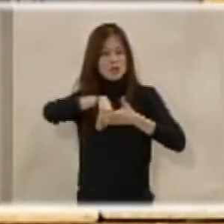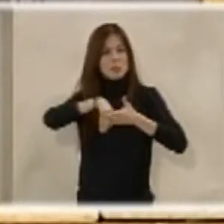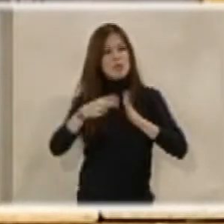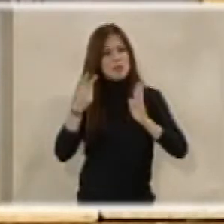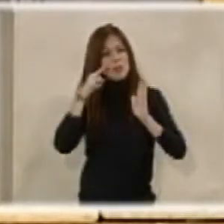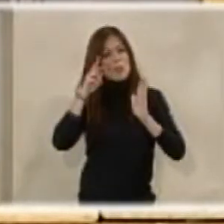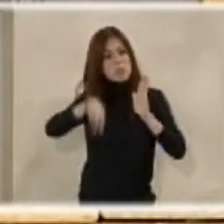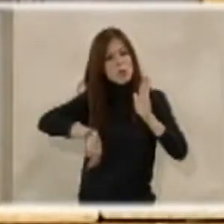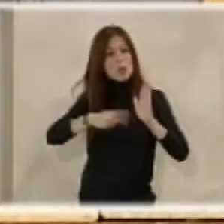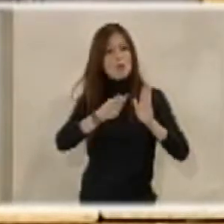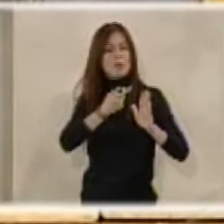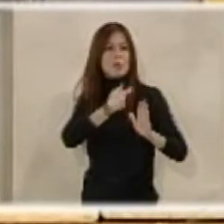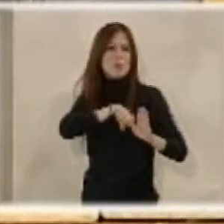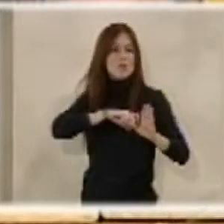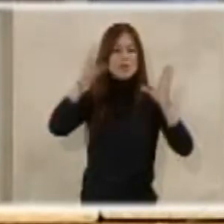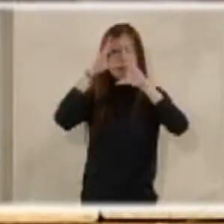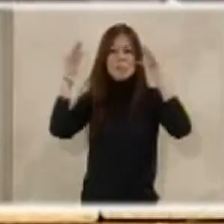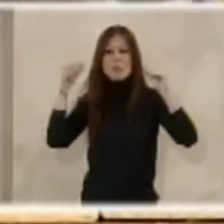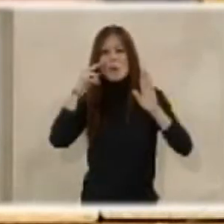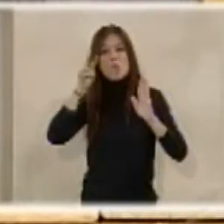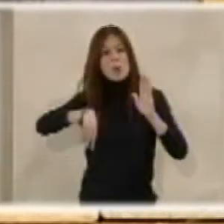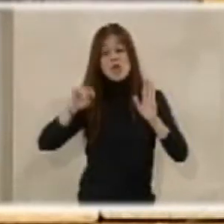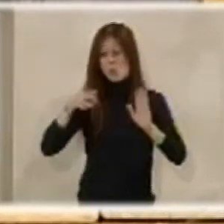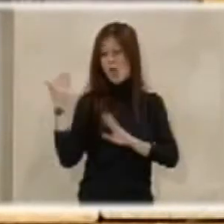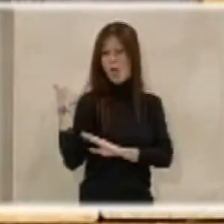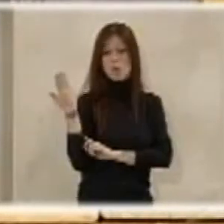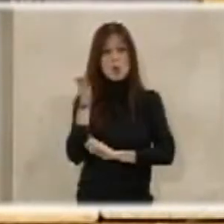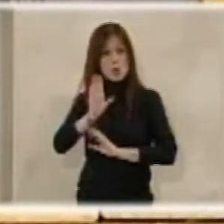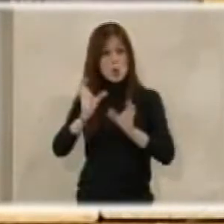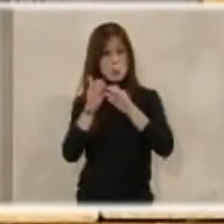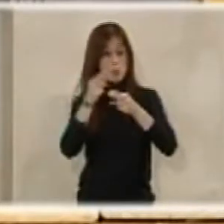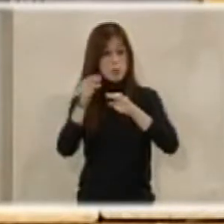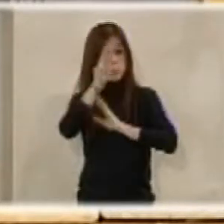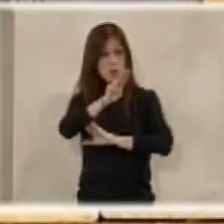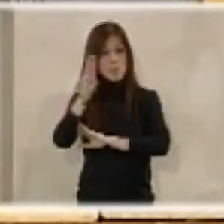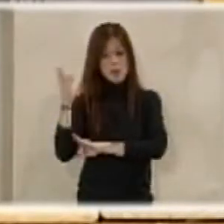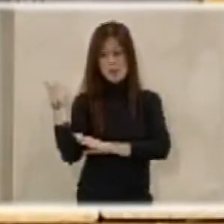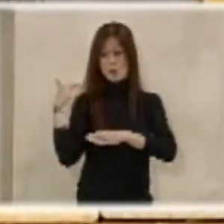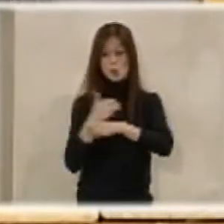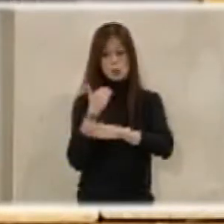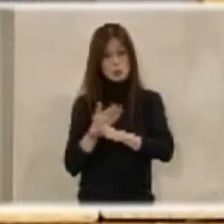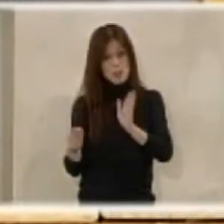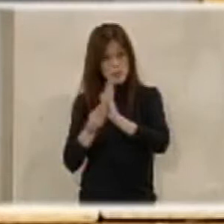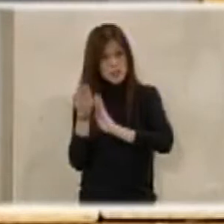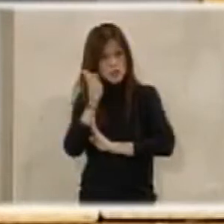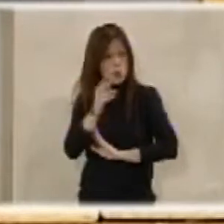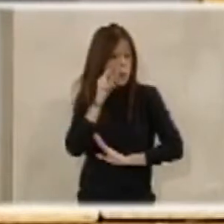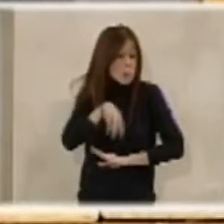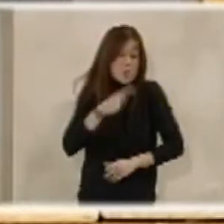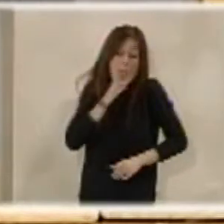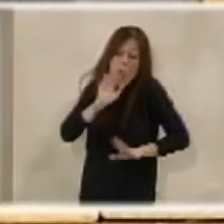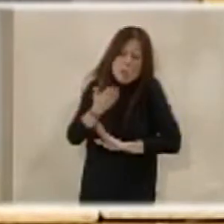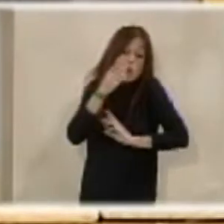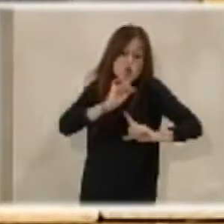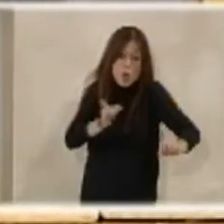reconocimientos a la voz de las Fuerzas y Cuerpos de Seguridad del Estado, como hubo en la moción que presentó el Partido Popular en el mes de octubre. Pero bueno, entiendo